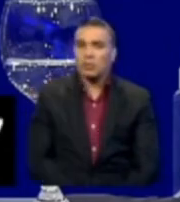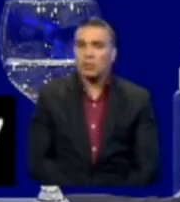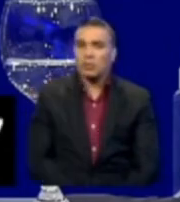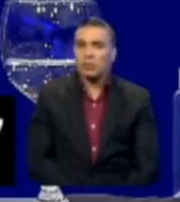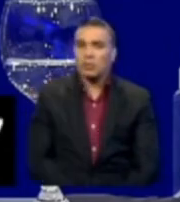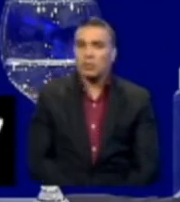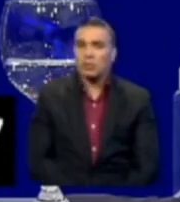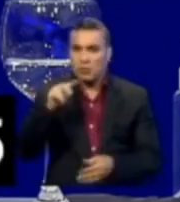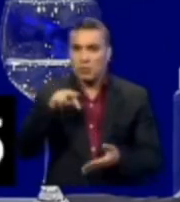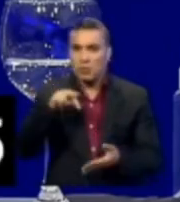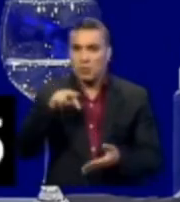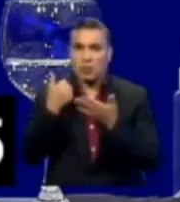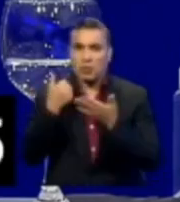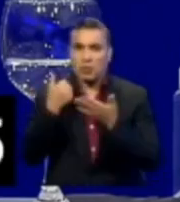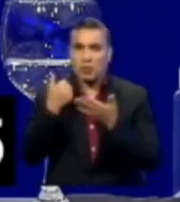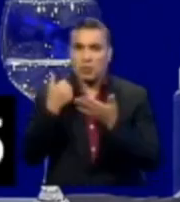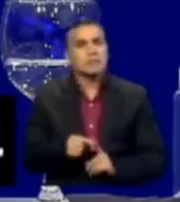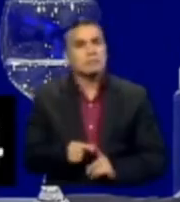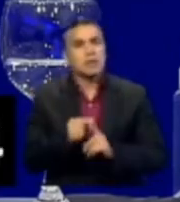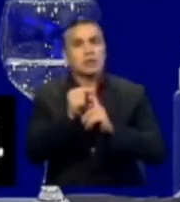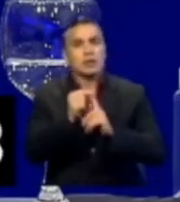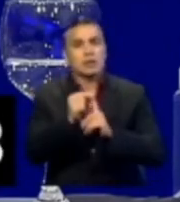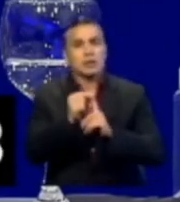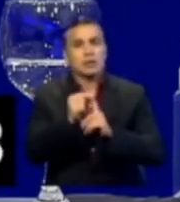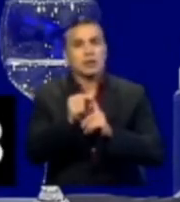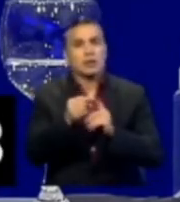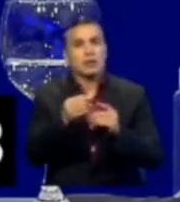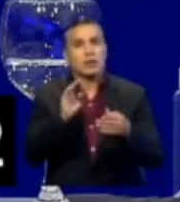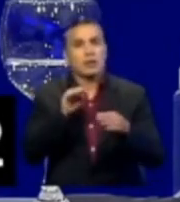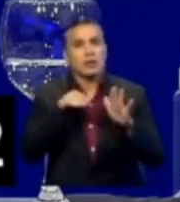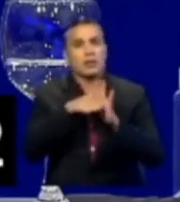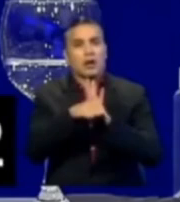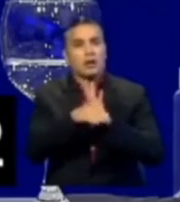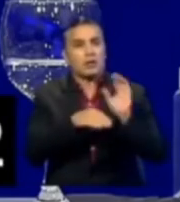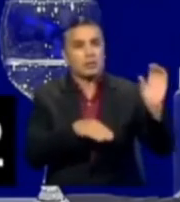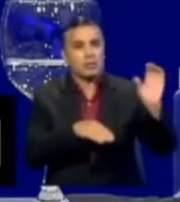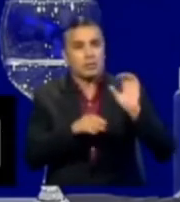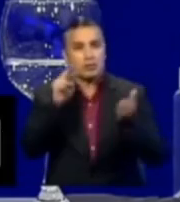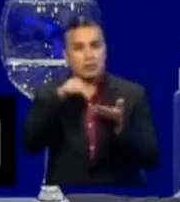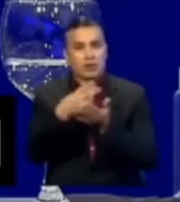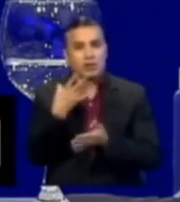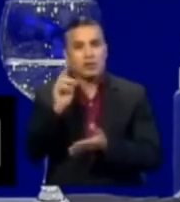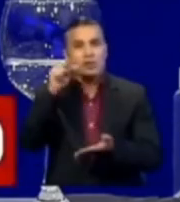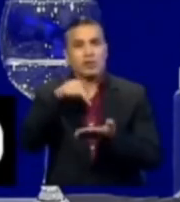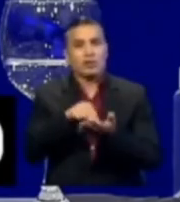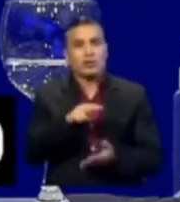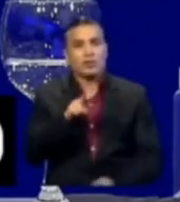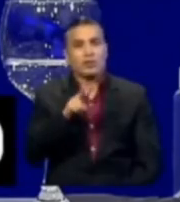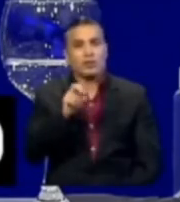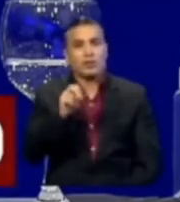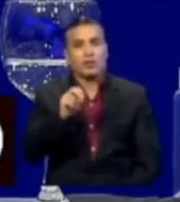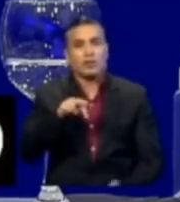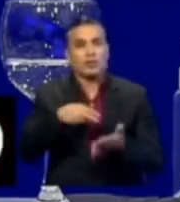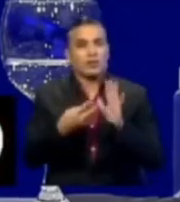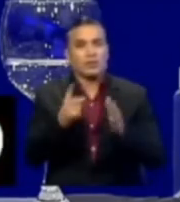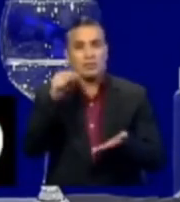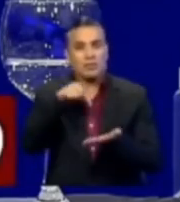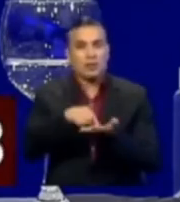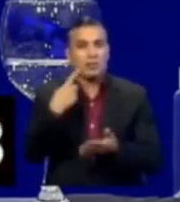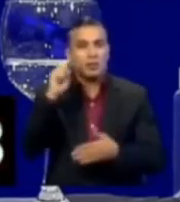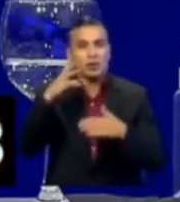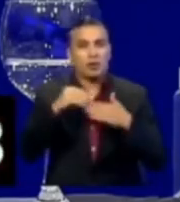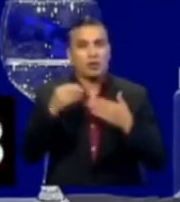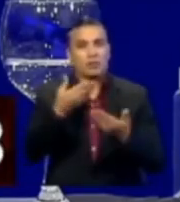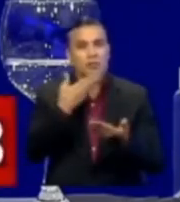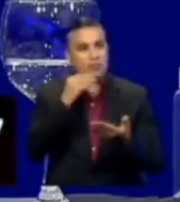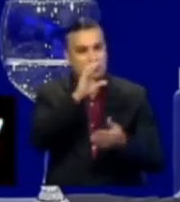sido mejor una contribución especial a las utilidades de la banca que en el 2019 y en el 2020 sumaron cerca de mil millones